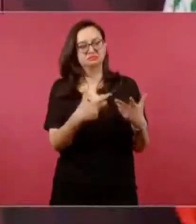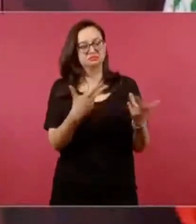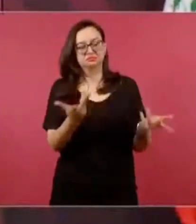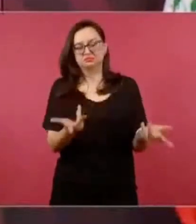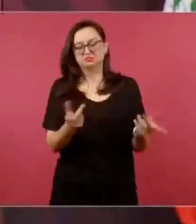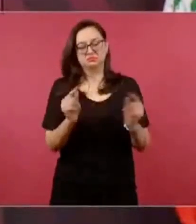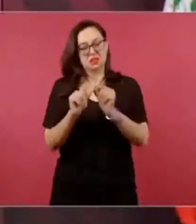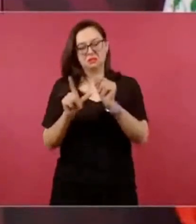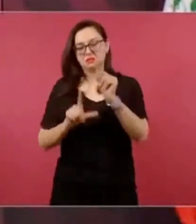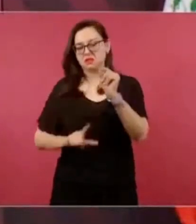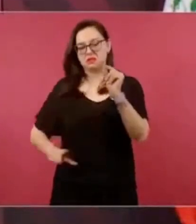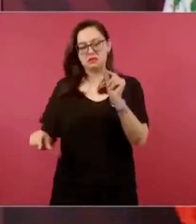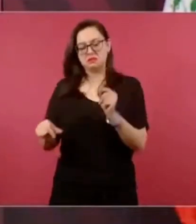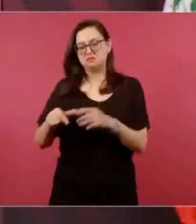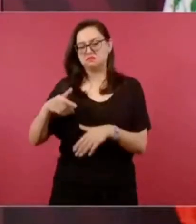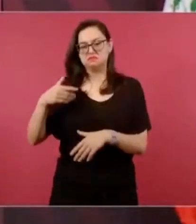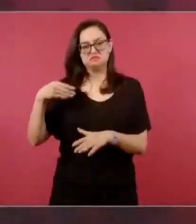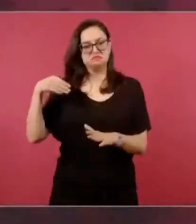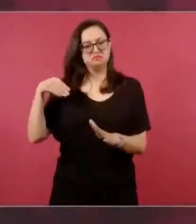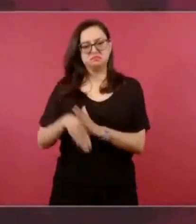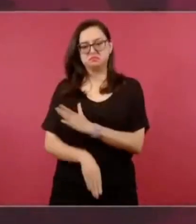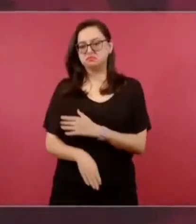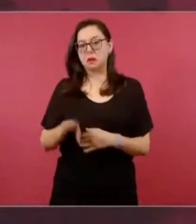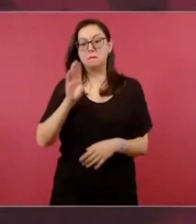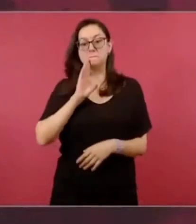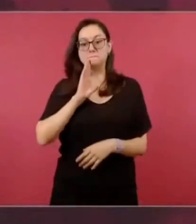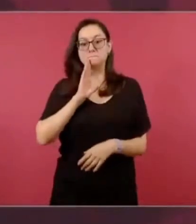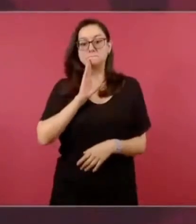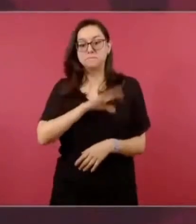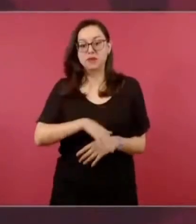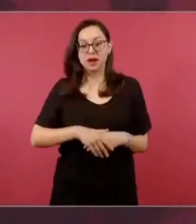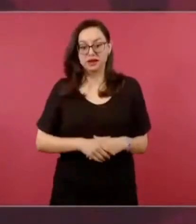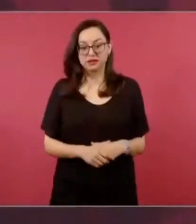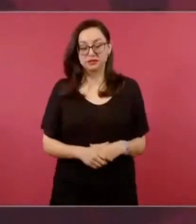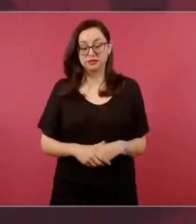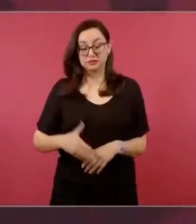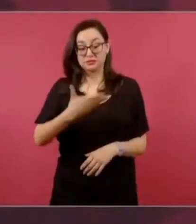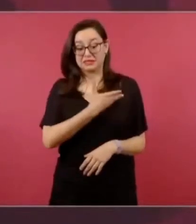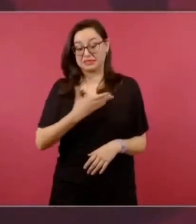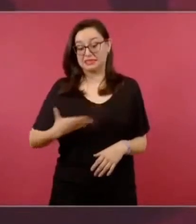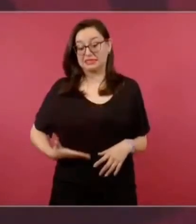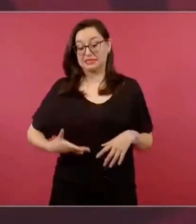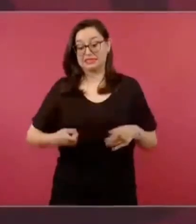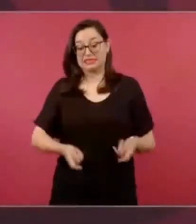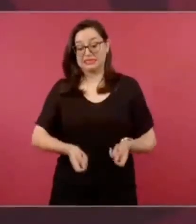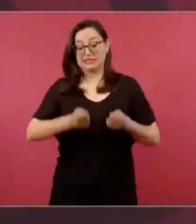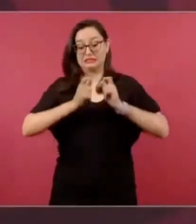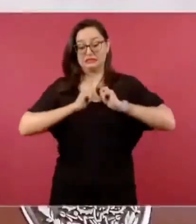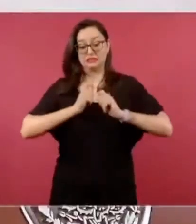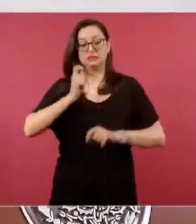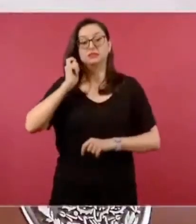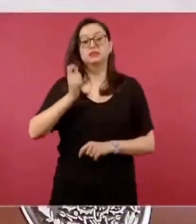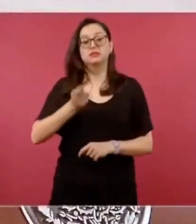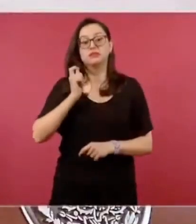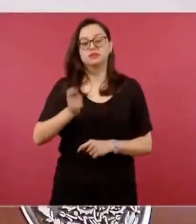es un apostolado, esta es una misión, el servicio público.